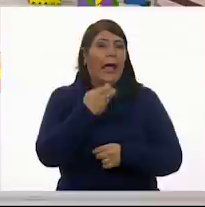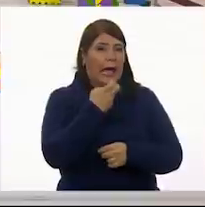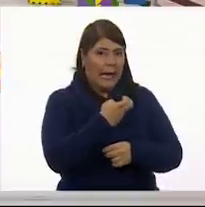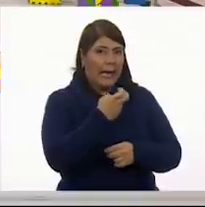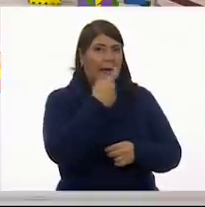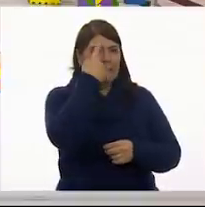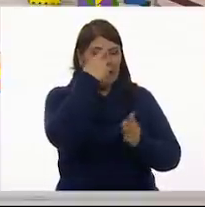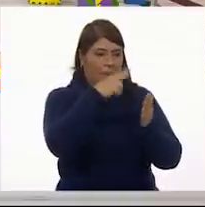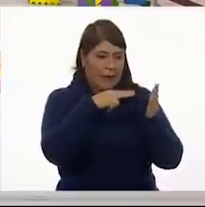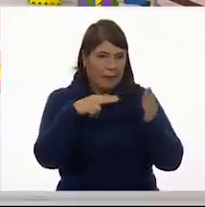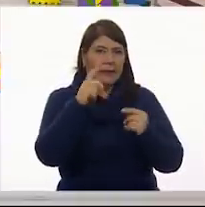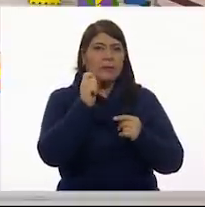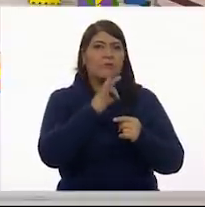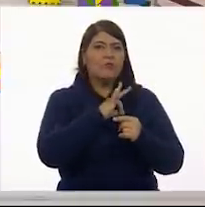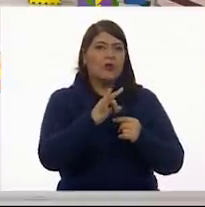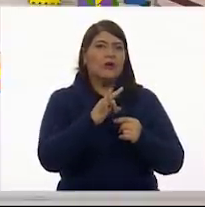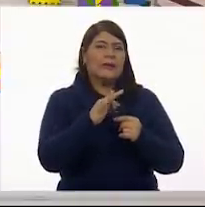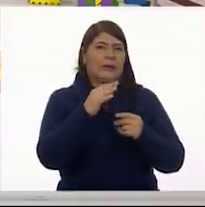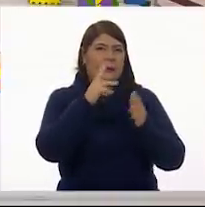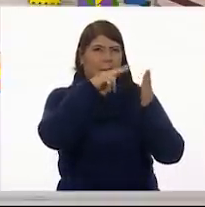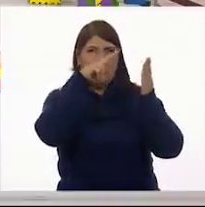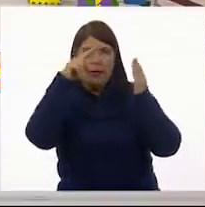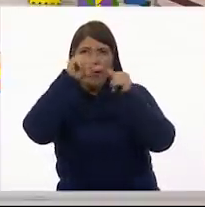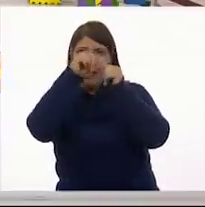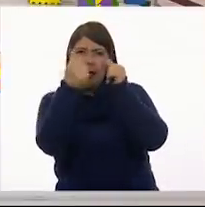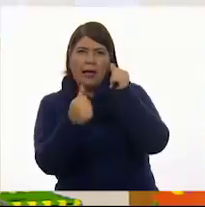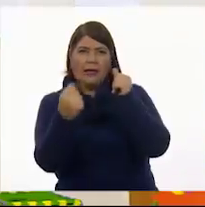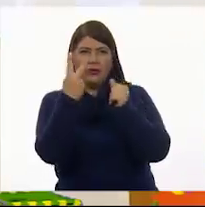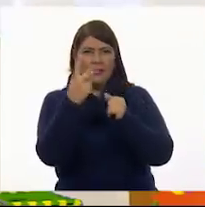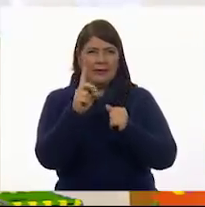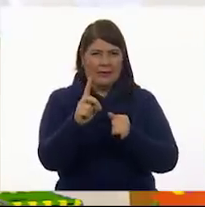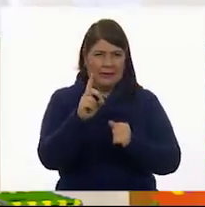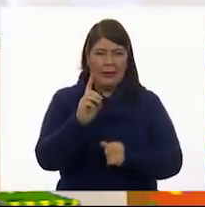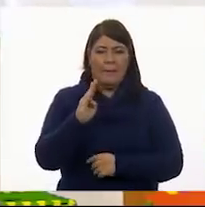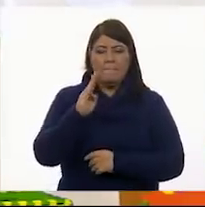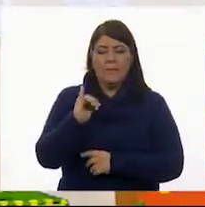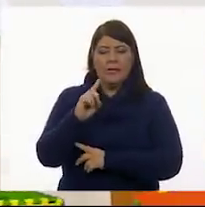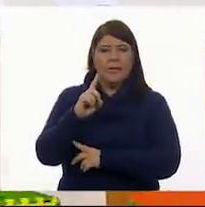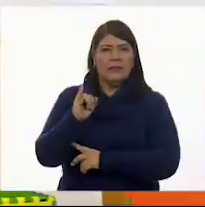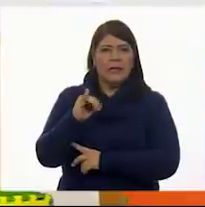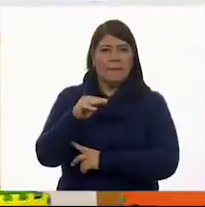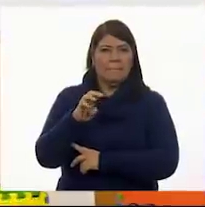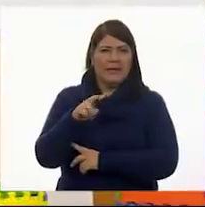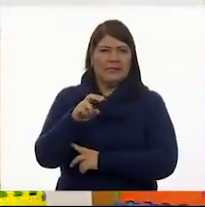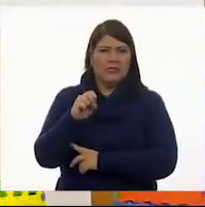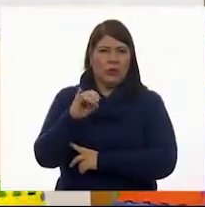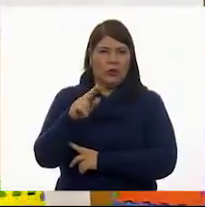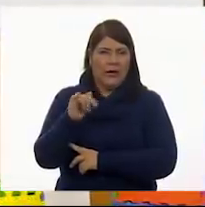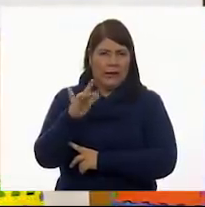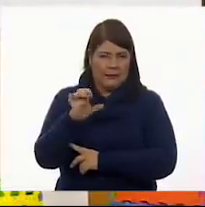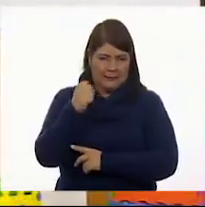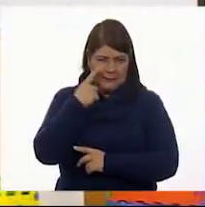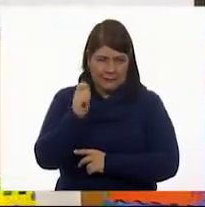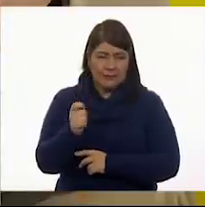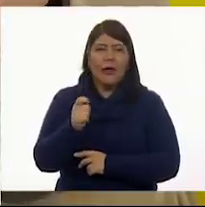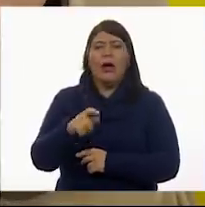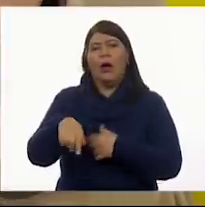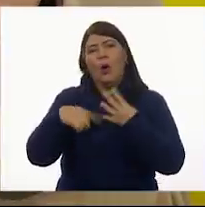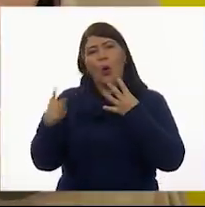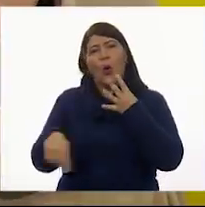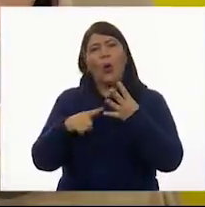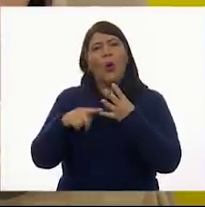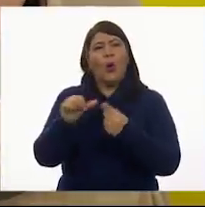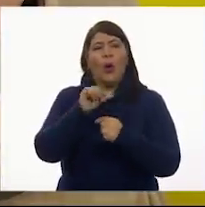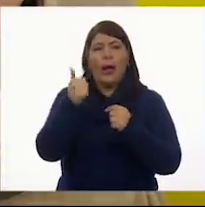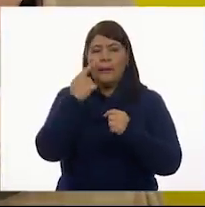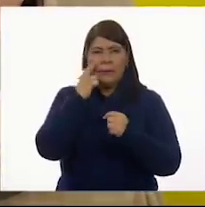bidimensionales. Claro que sí. Nuestra siguiente imagen. ¿Qué es? Un edificio. Un edificio. Puede